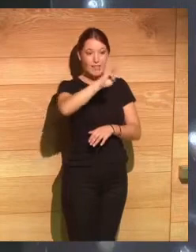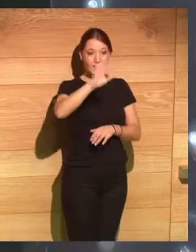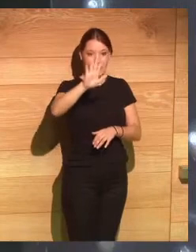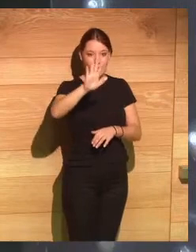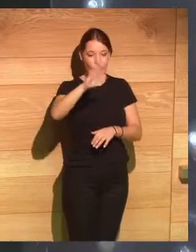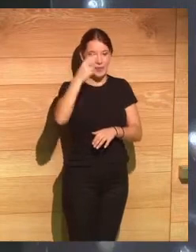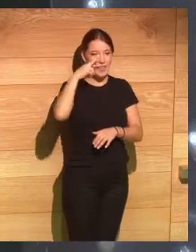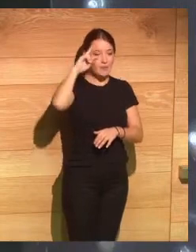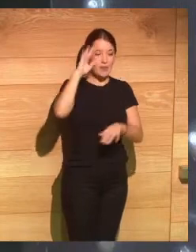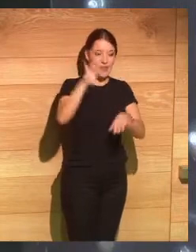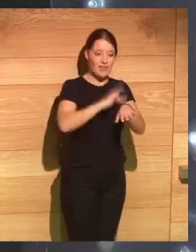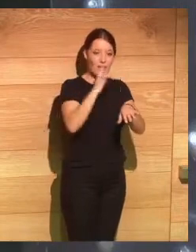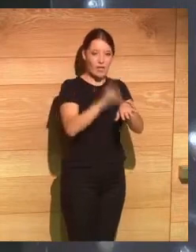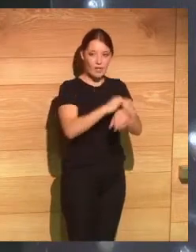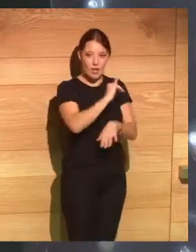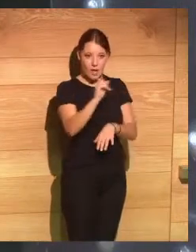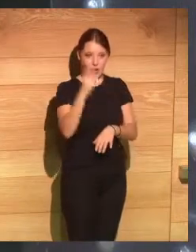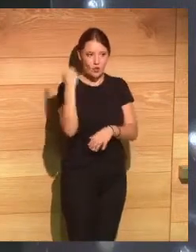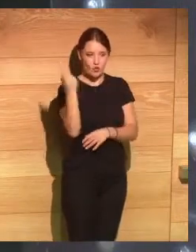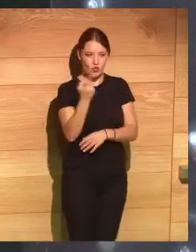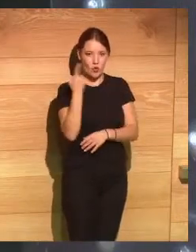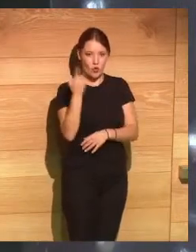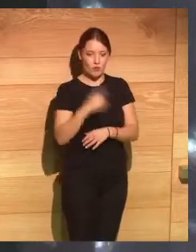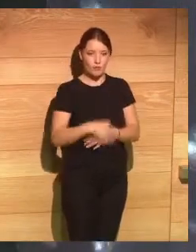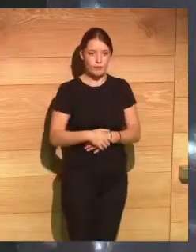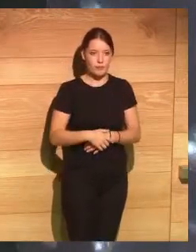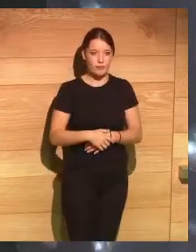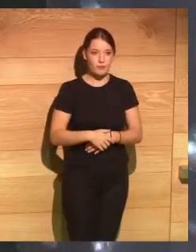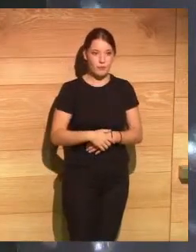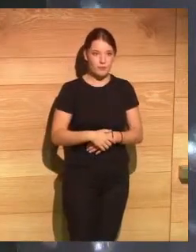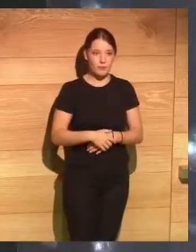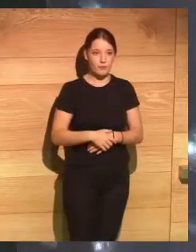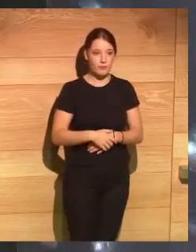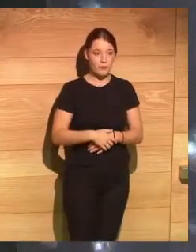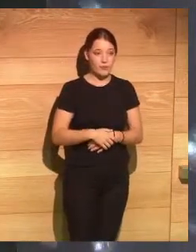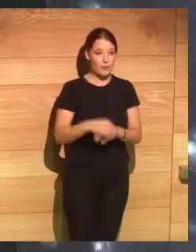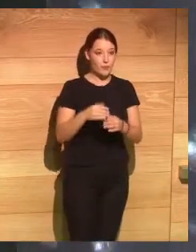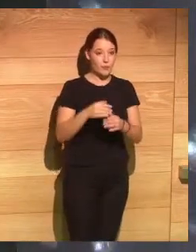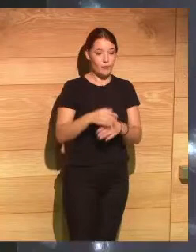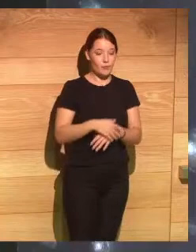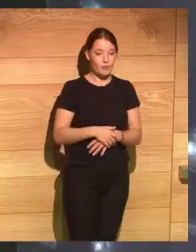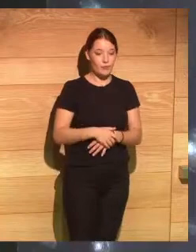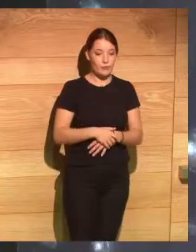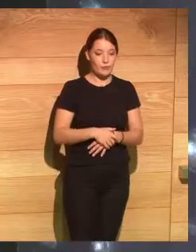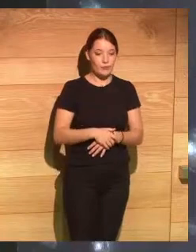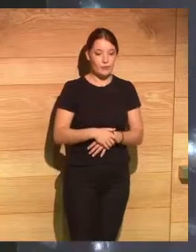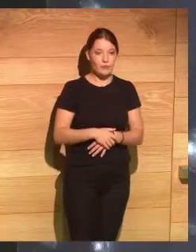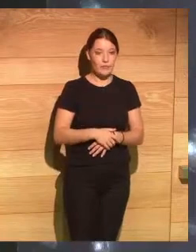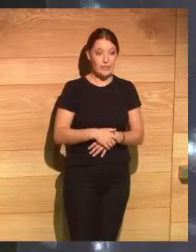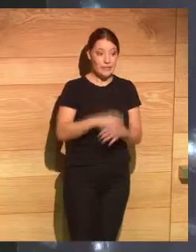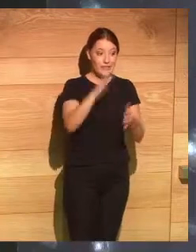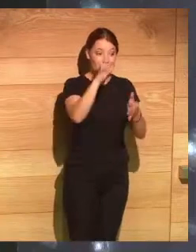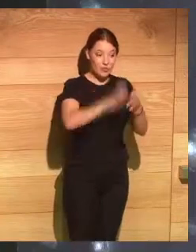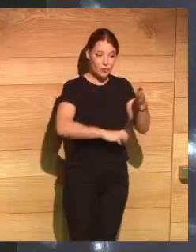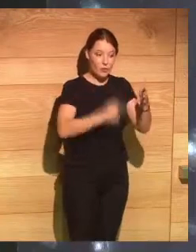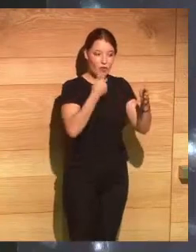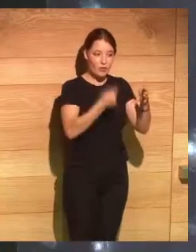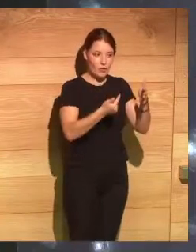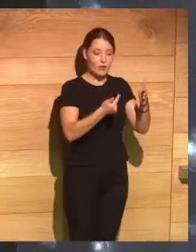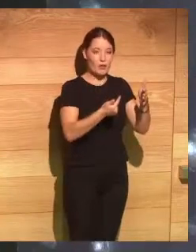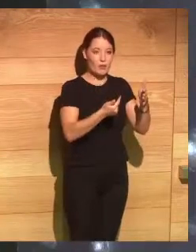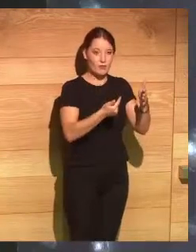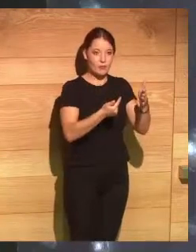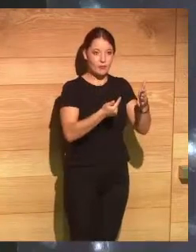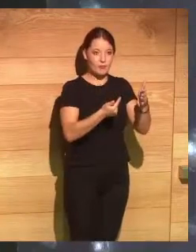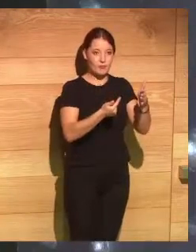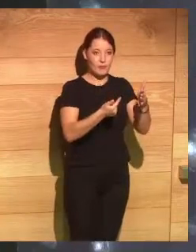según un estudio anual de Road to Corporate que ha publicado la firma Russell and Reynolds y además el estudio señala que la